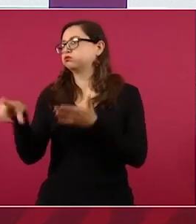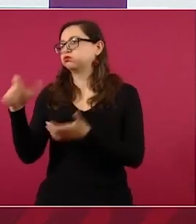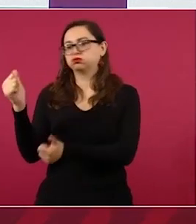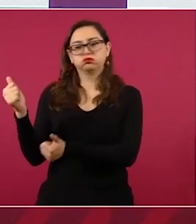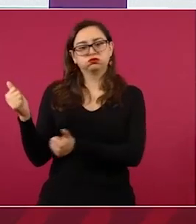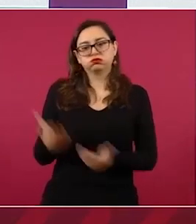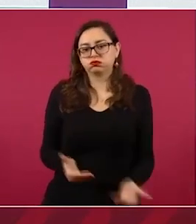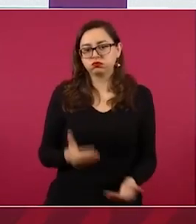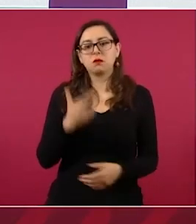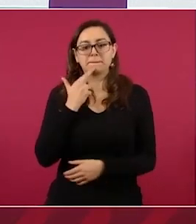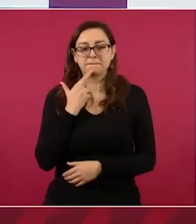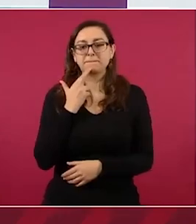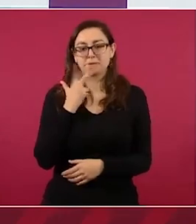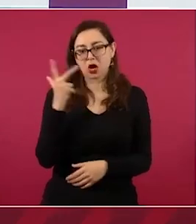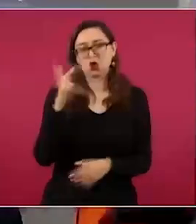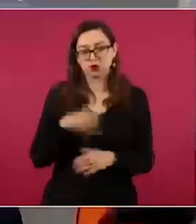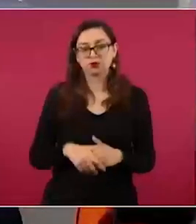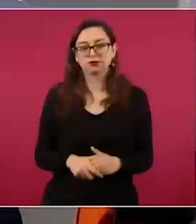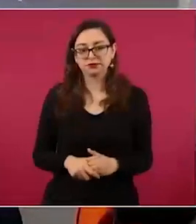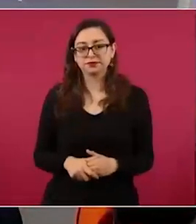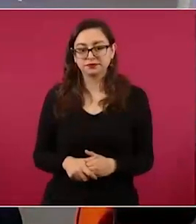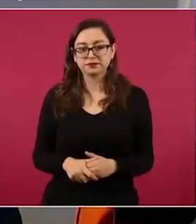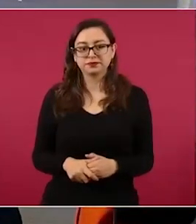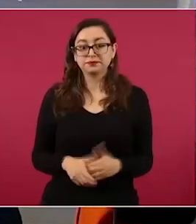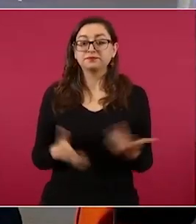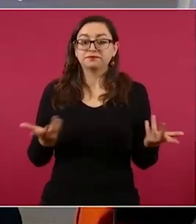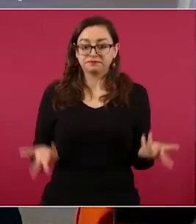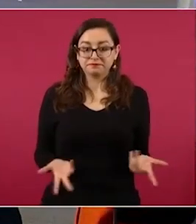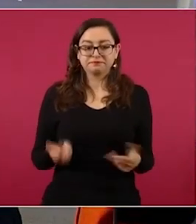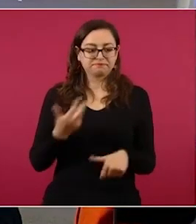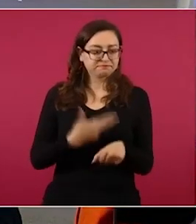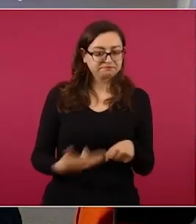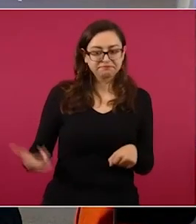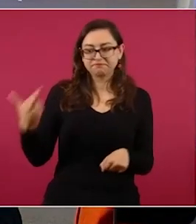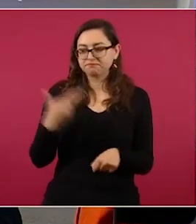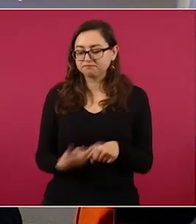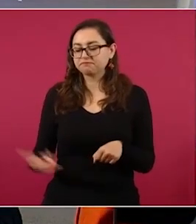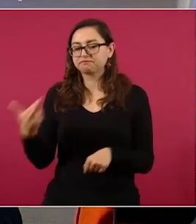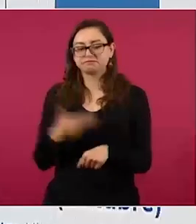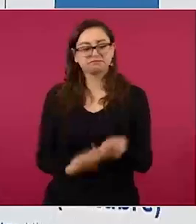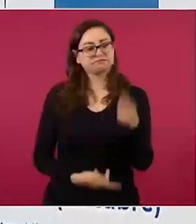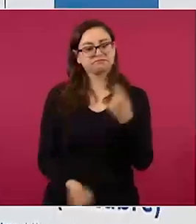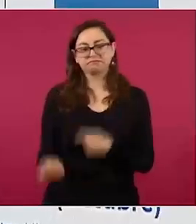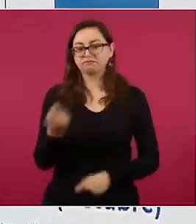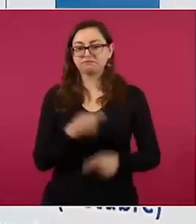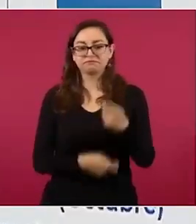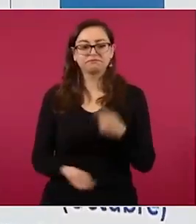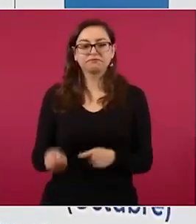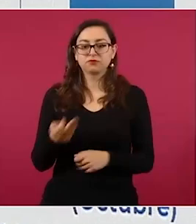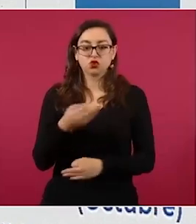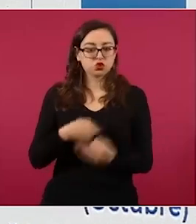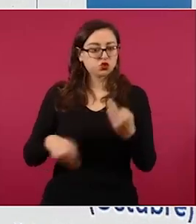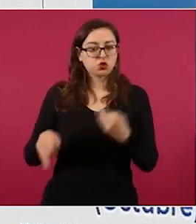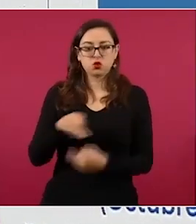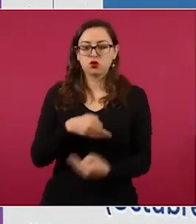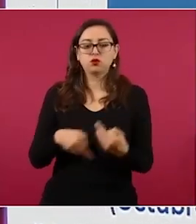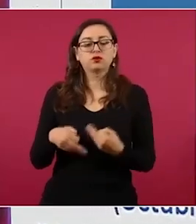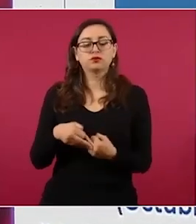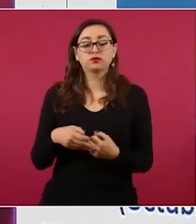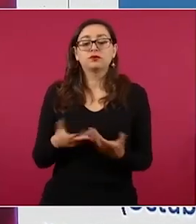se están dando todas las facilidades, ¿por qué? Porque cuando